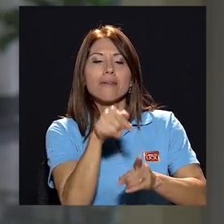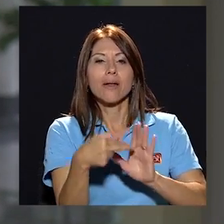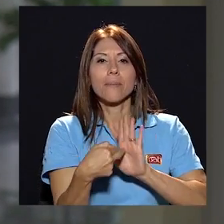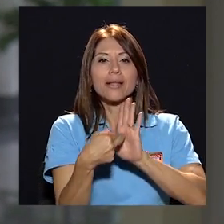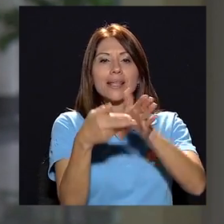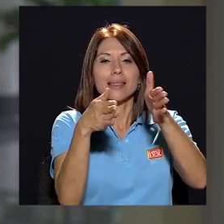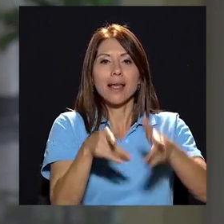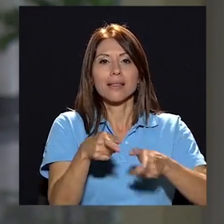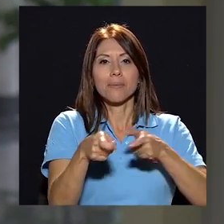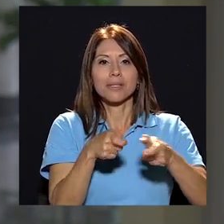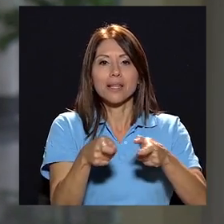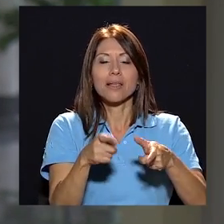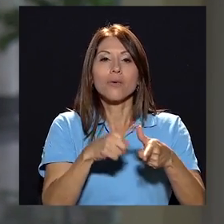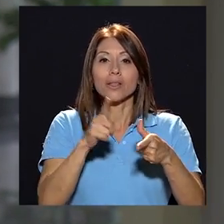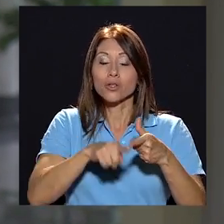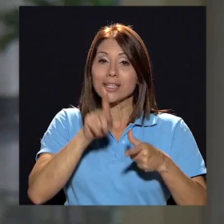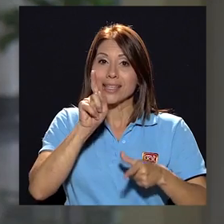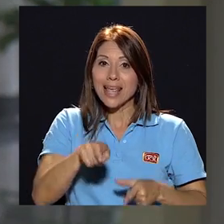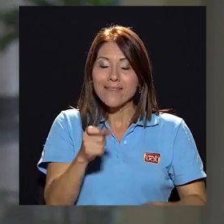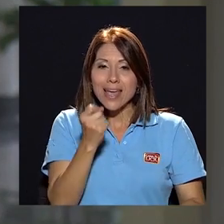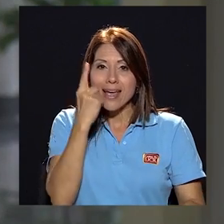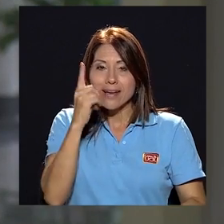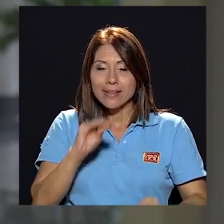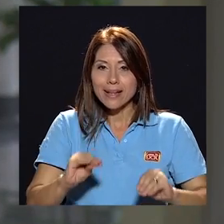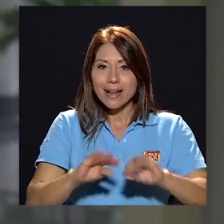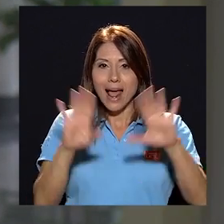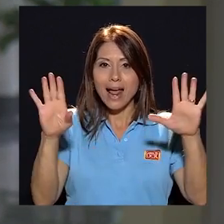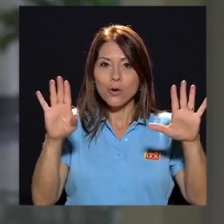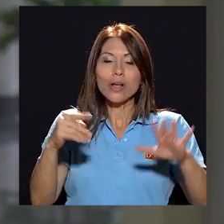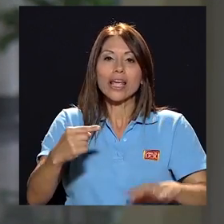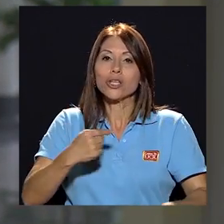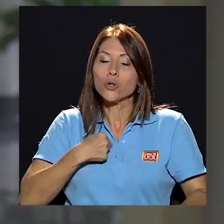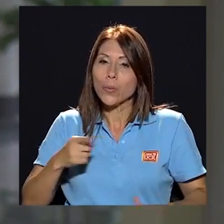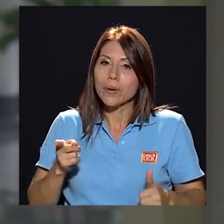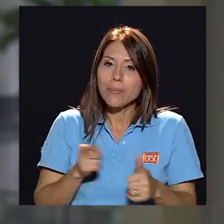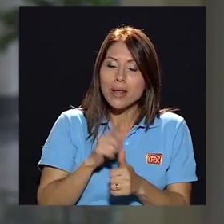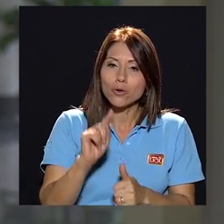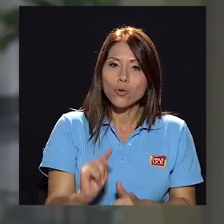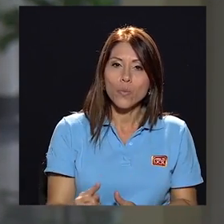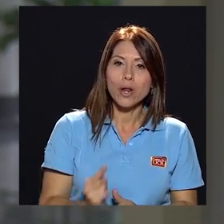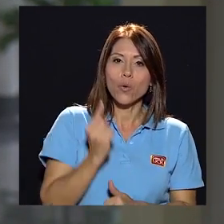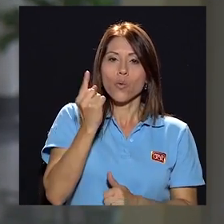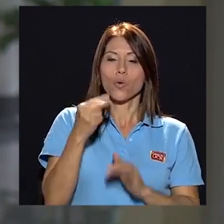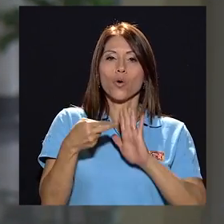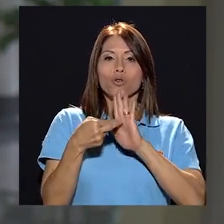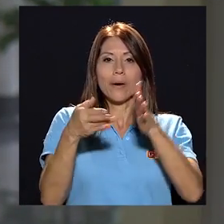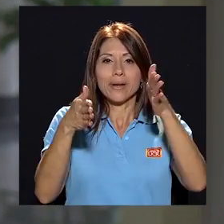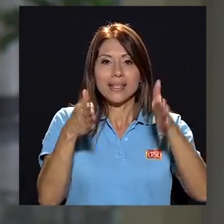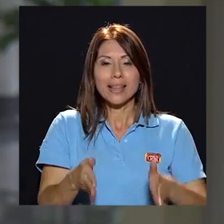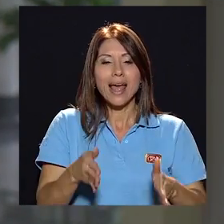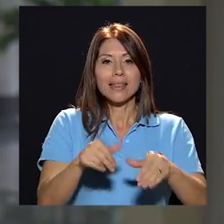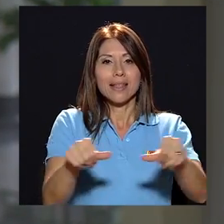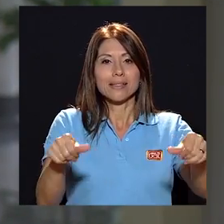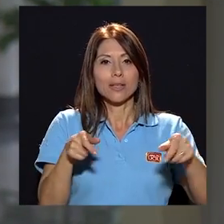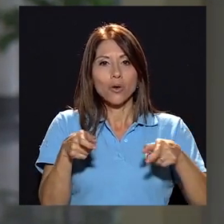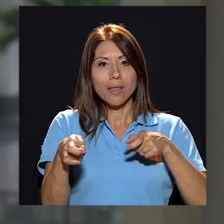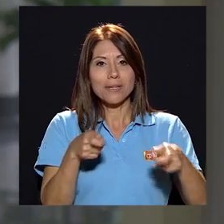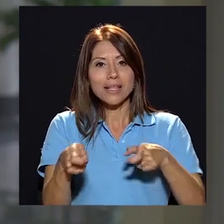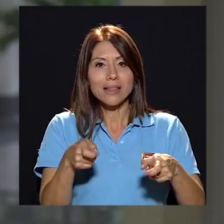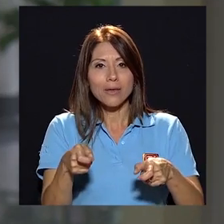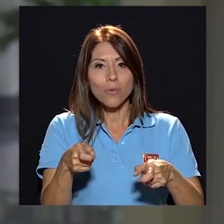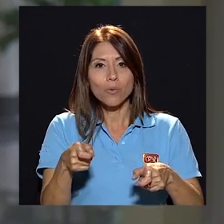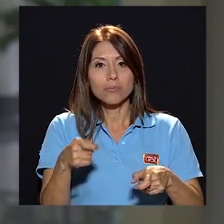administrativo entonces hay que tener muy claro que soy número uno representante del sector